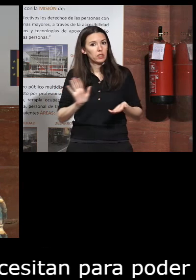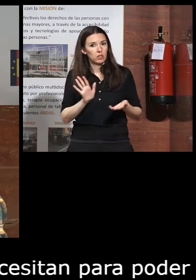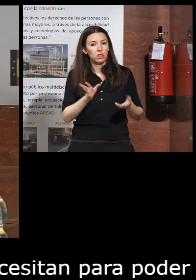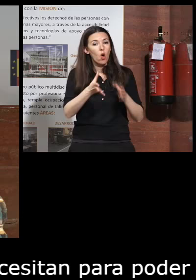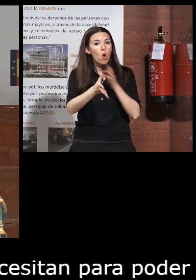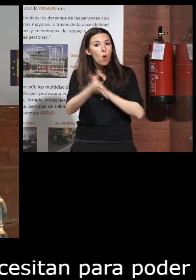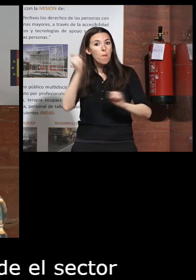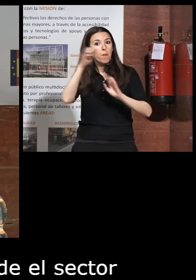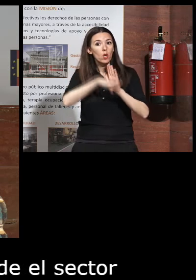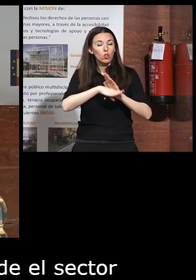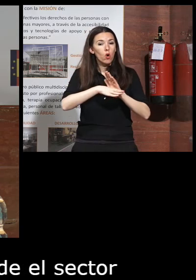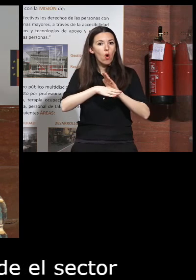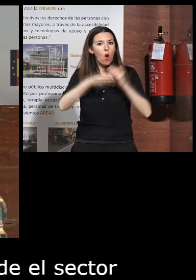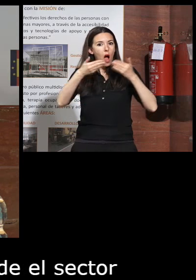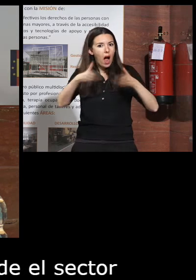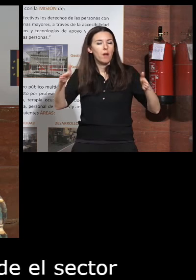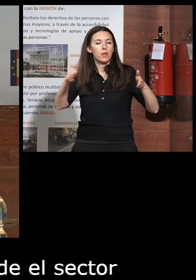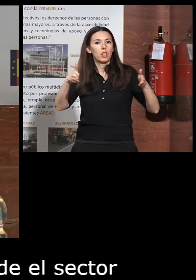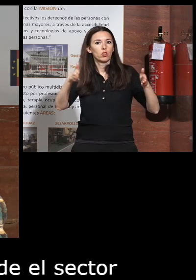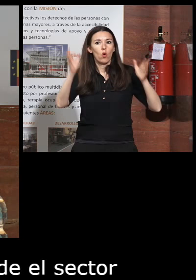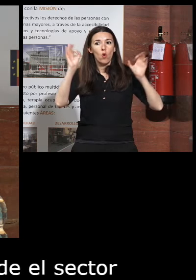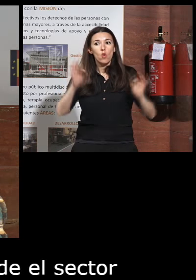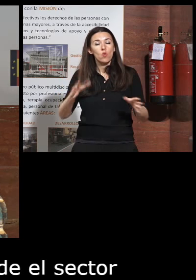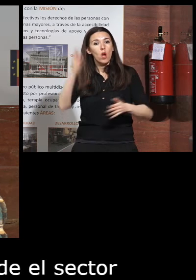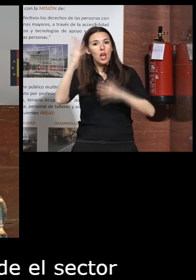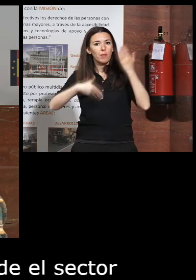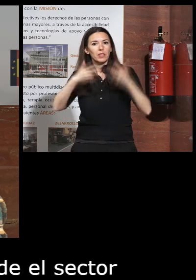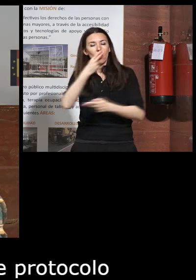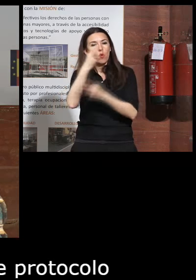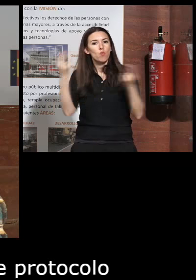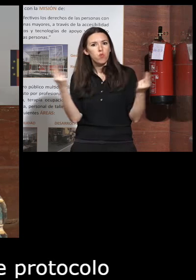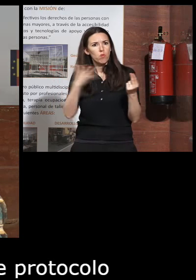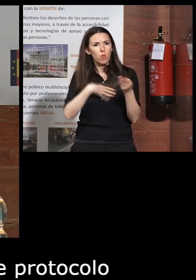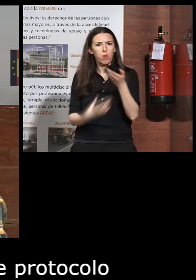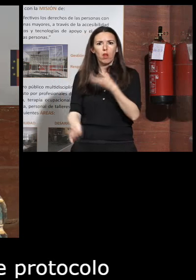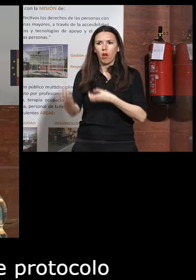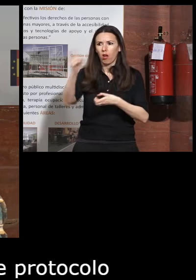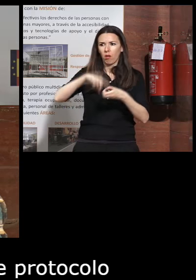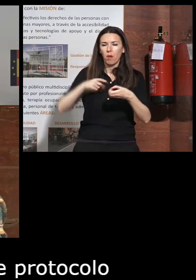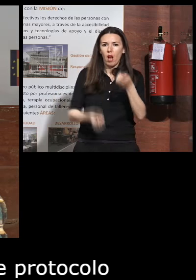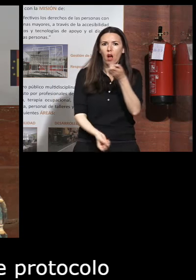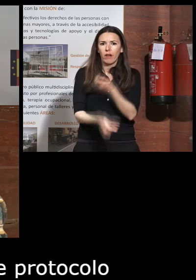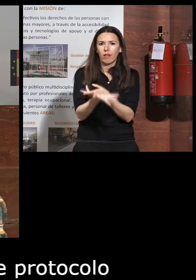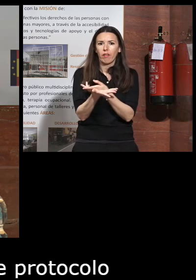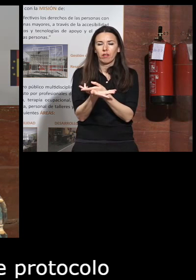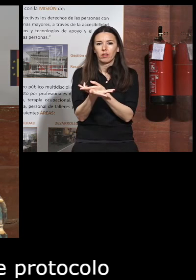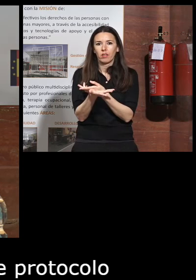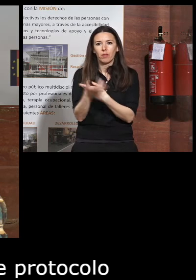protocolo abierto y cualquier administración pública puede participar en la iniciativa para